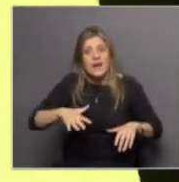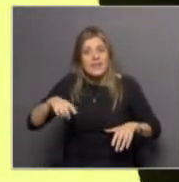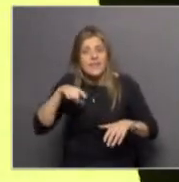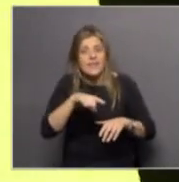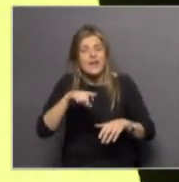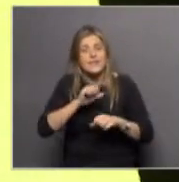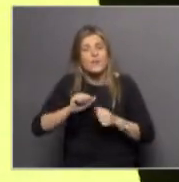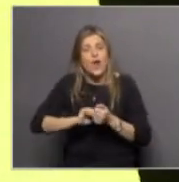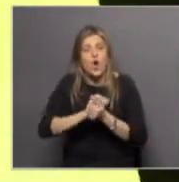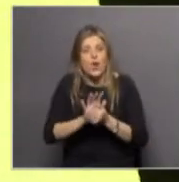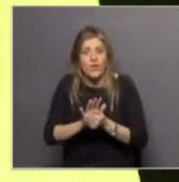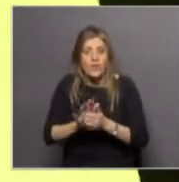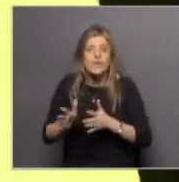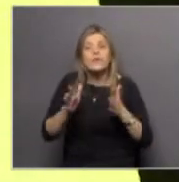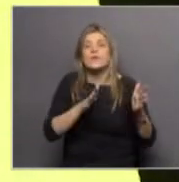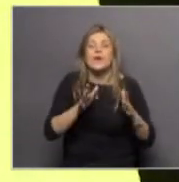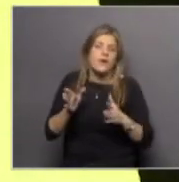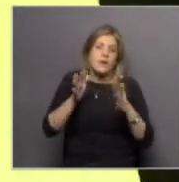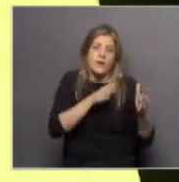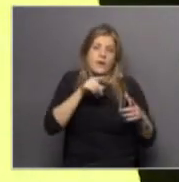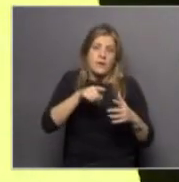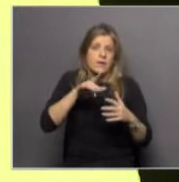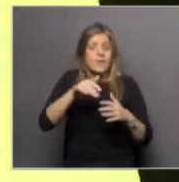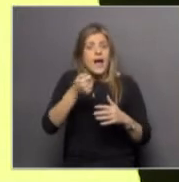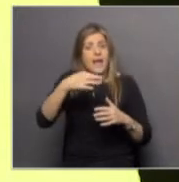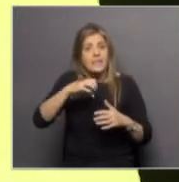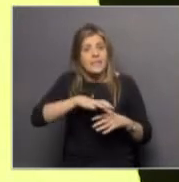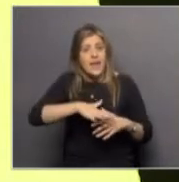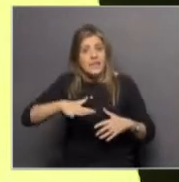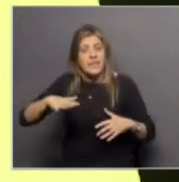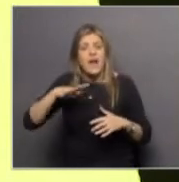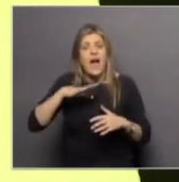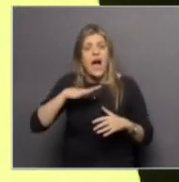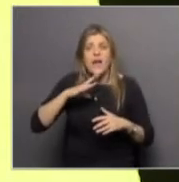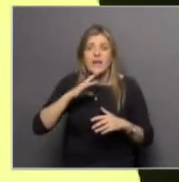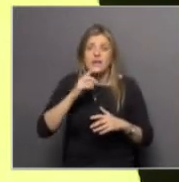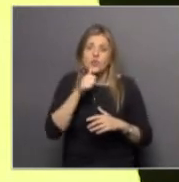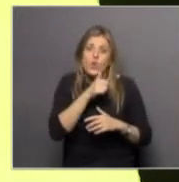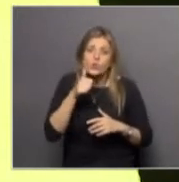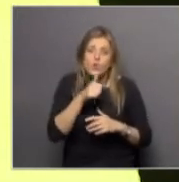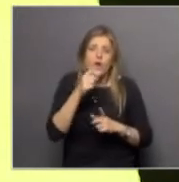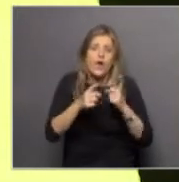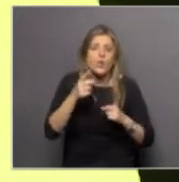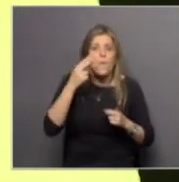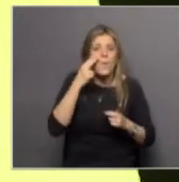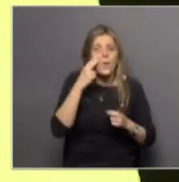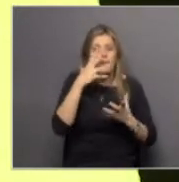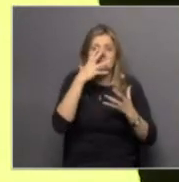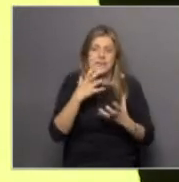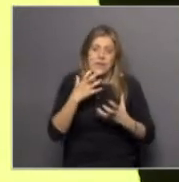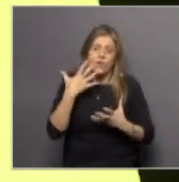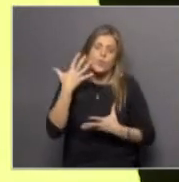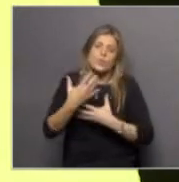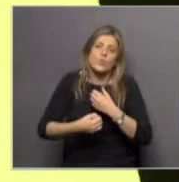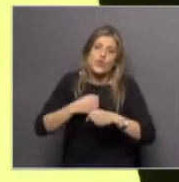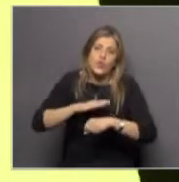blanco. Pero más allá de la coyuntura, la Antártida guarda respuestas a problemas serios de más largo plazo. Por ejemplo,